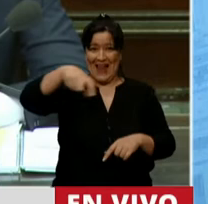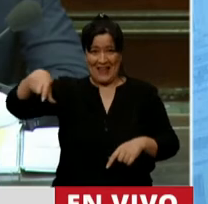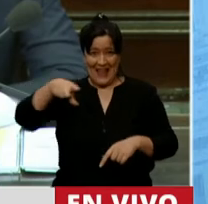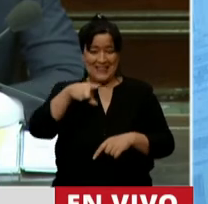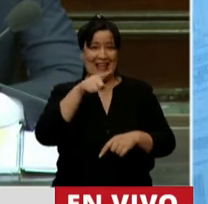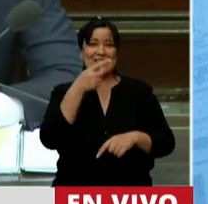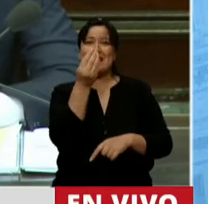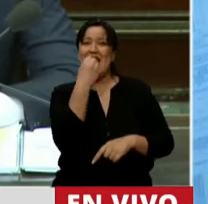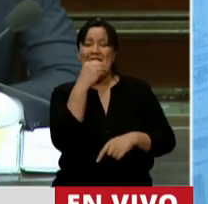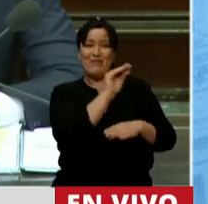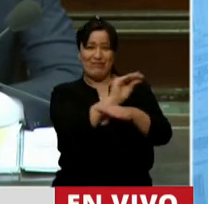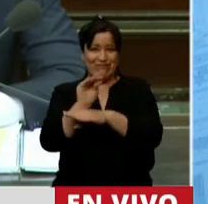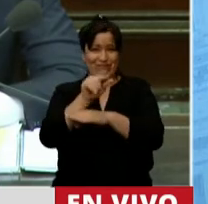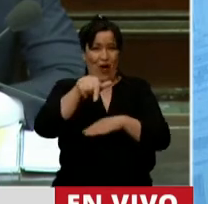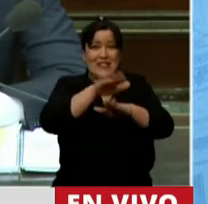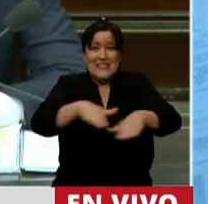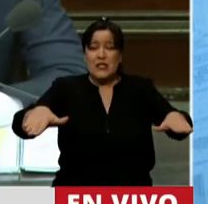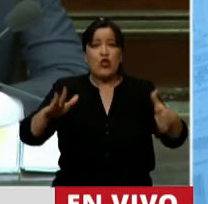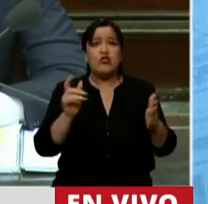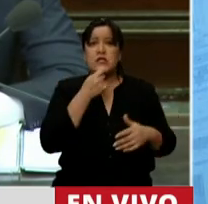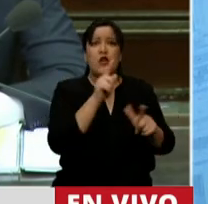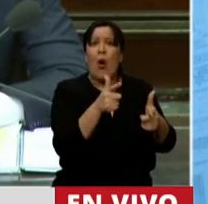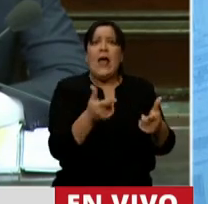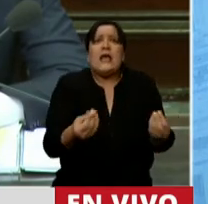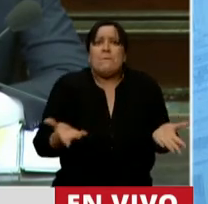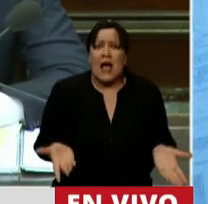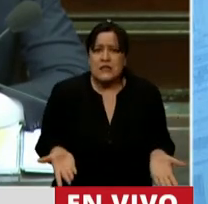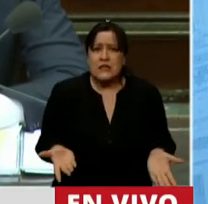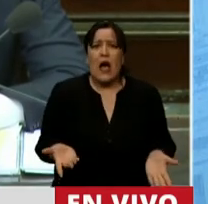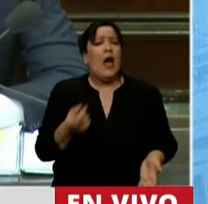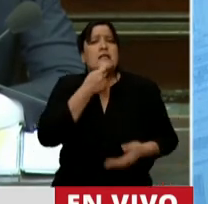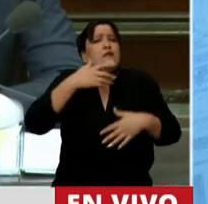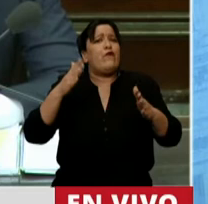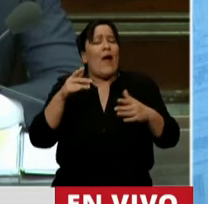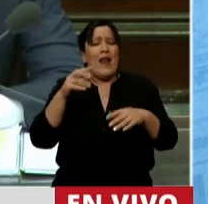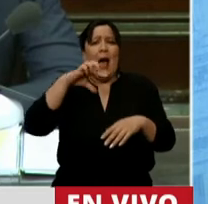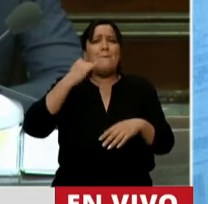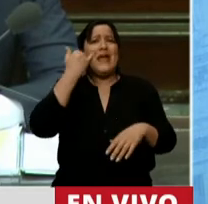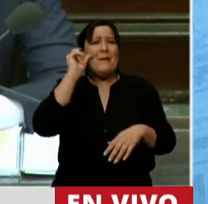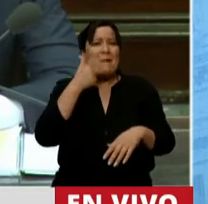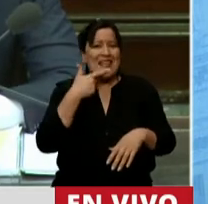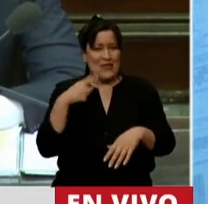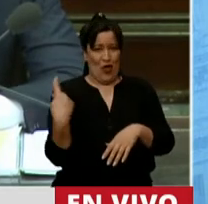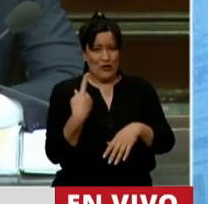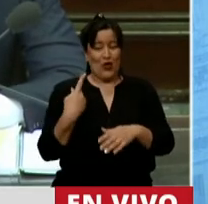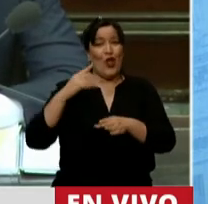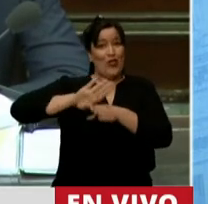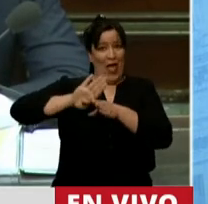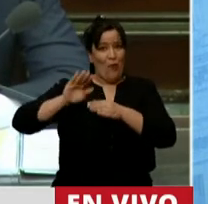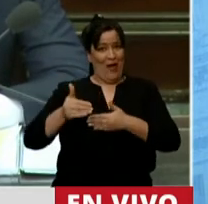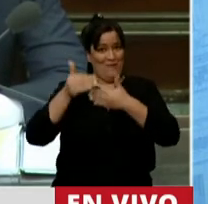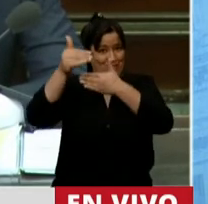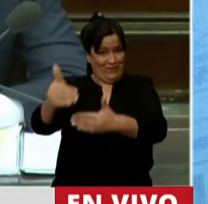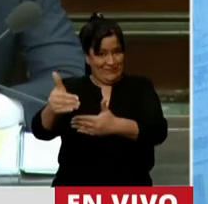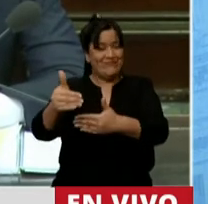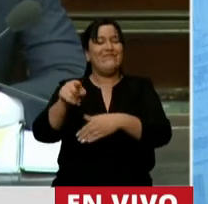chicos, Presidente? ¿Qué sería de las pymes si no hubiera existido una moratoria que nosotros aprobamos y a